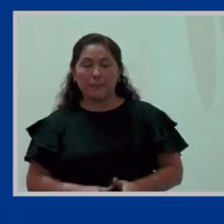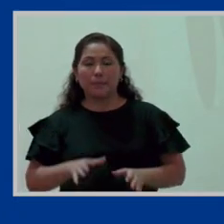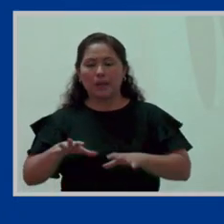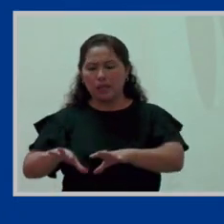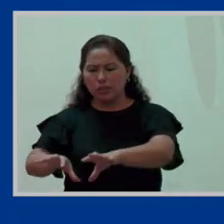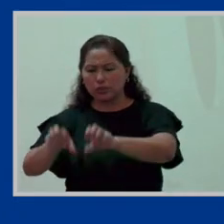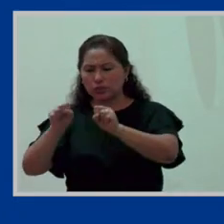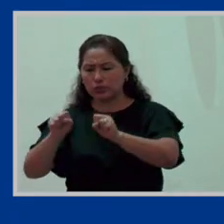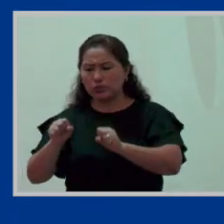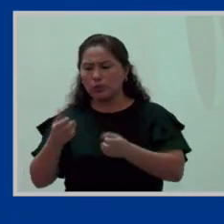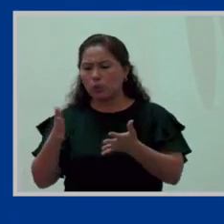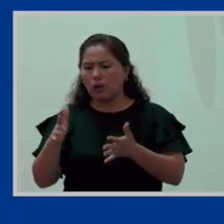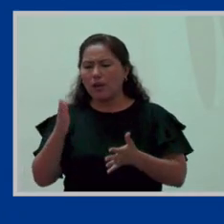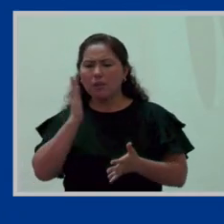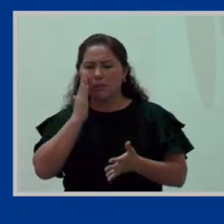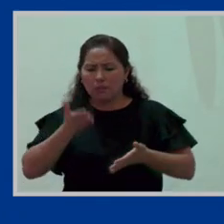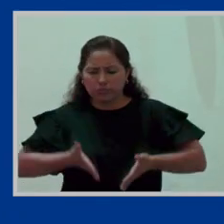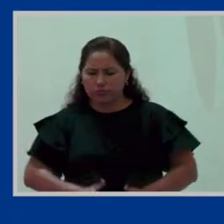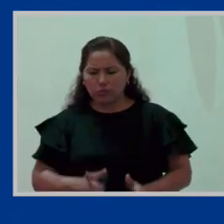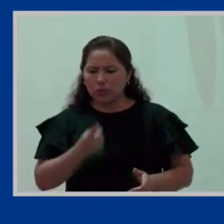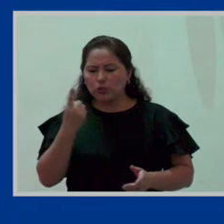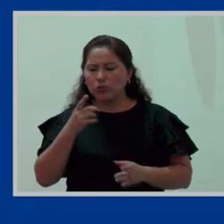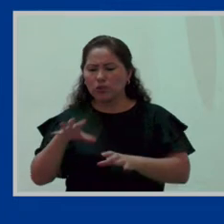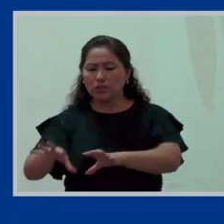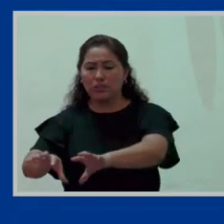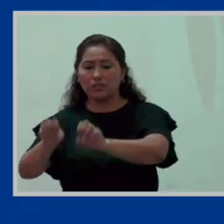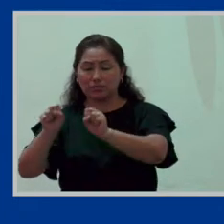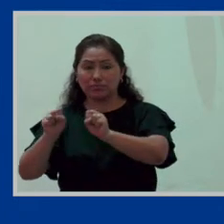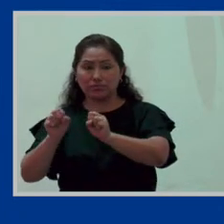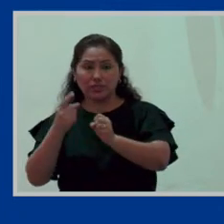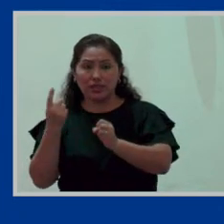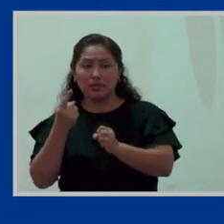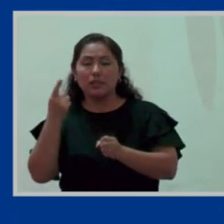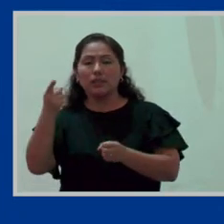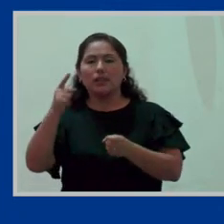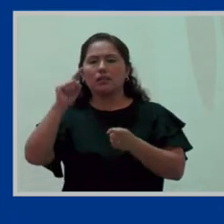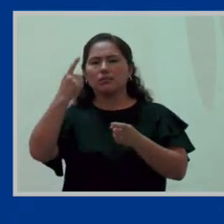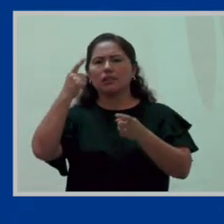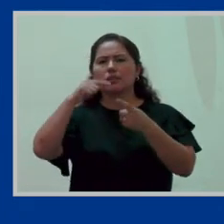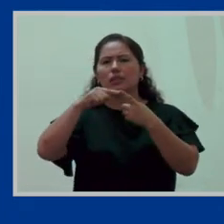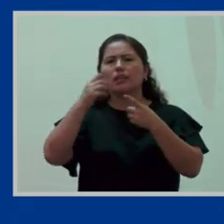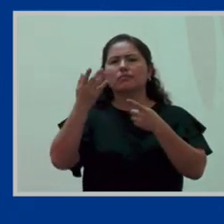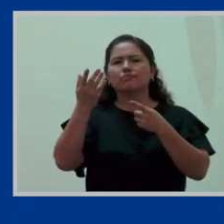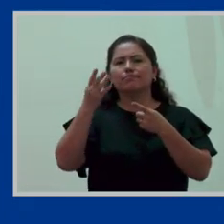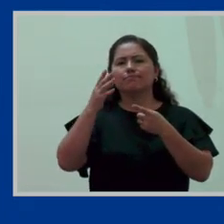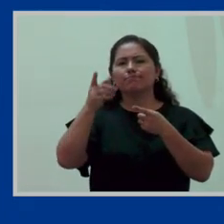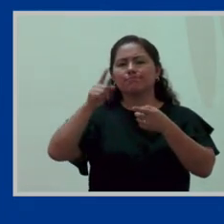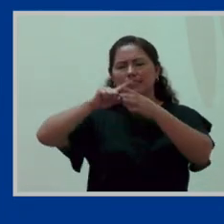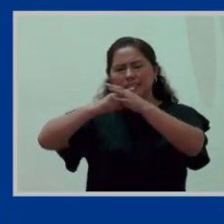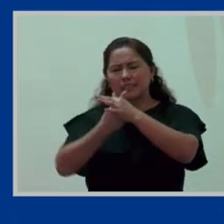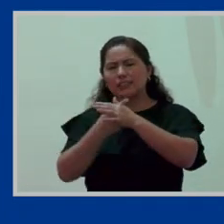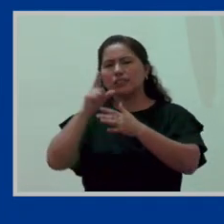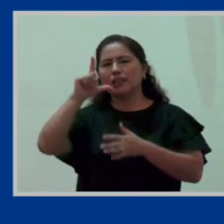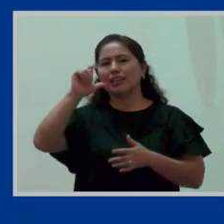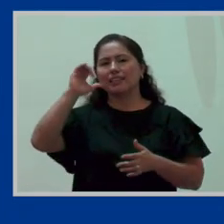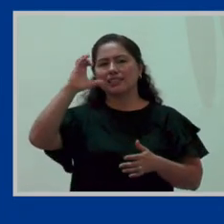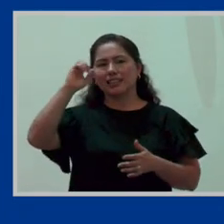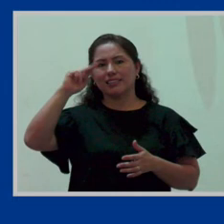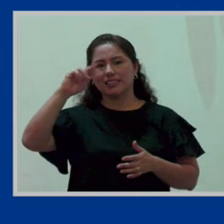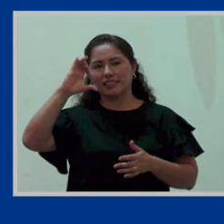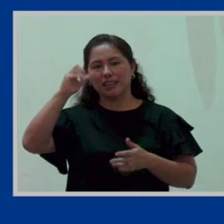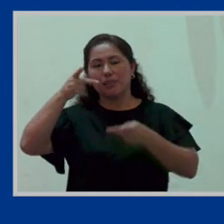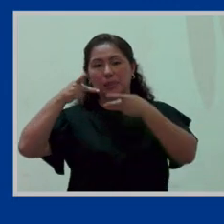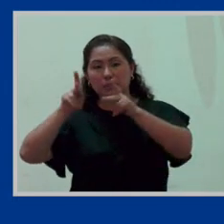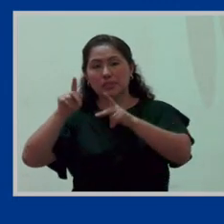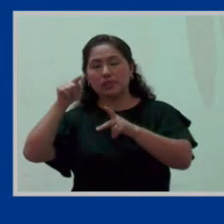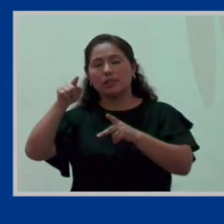donde lógicamente no hay parto, hablamos de un punto que nos marca el inicio o el posible inicio de esta licencia, la